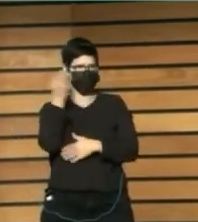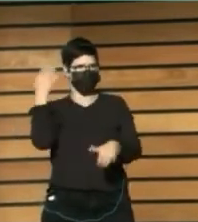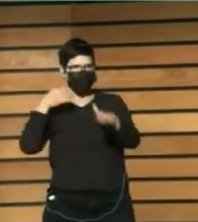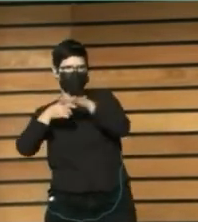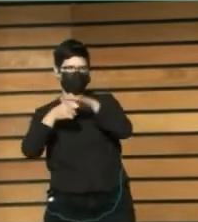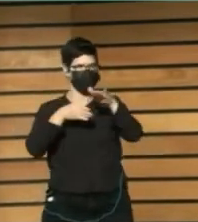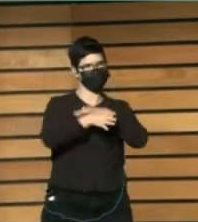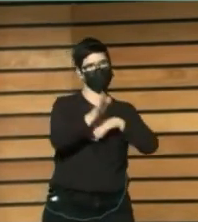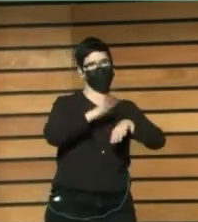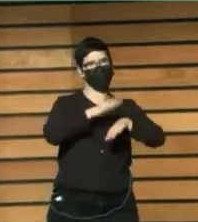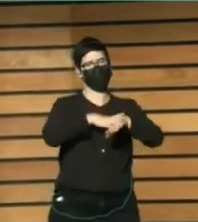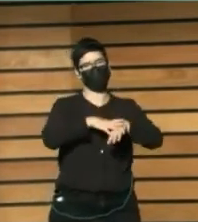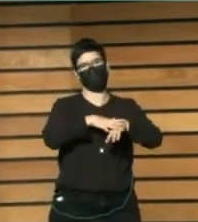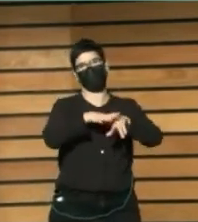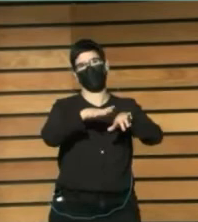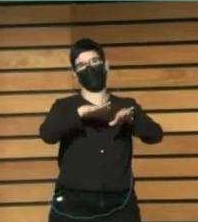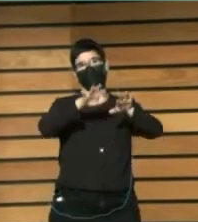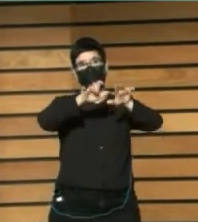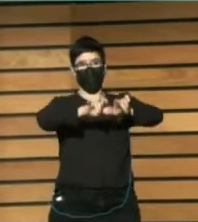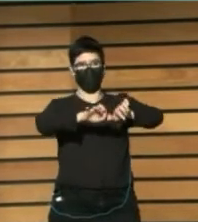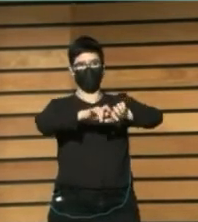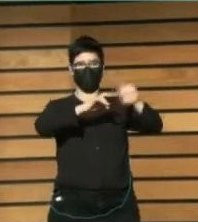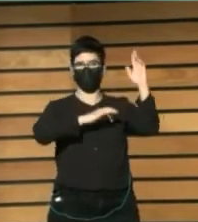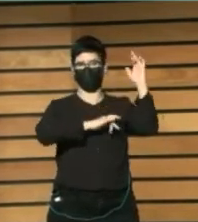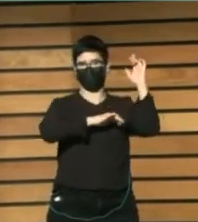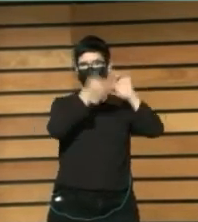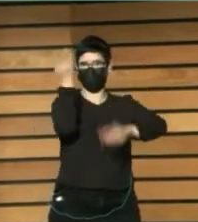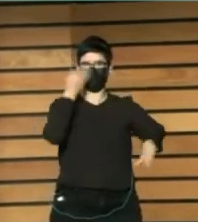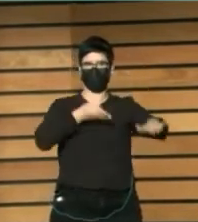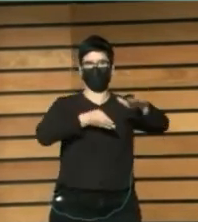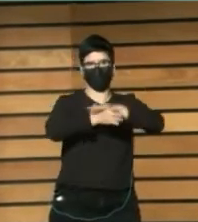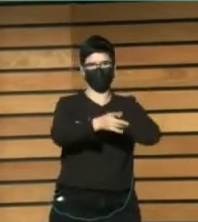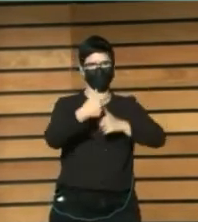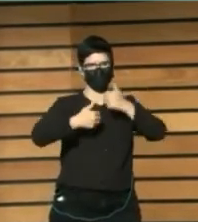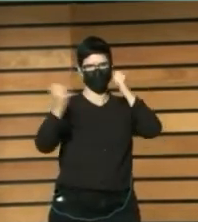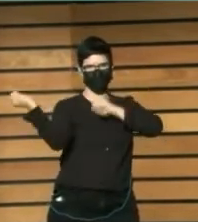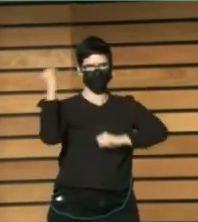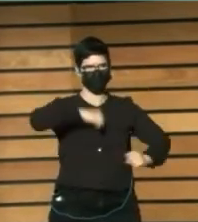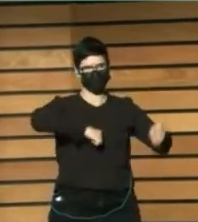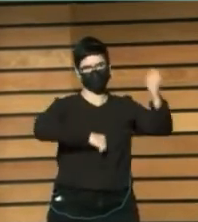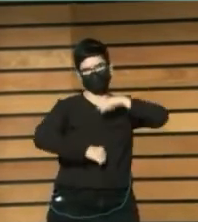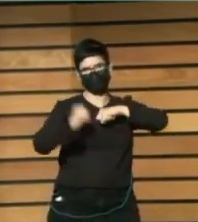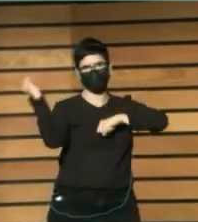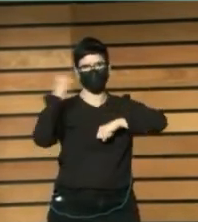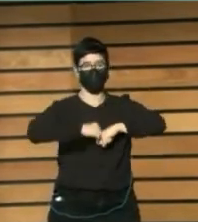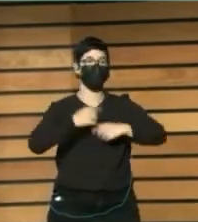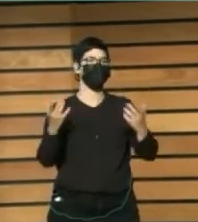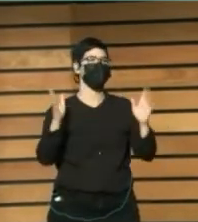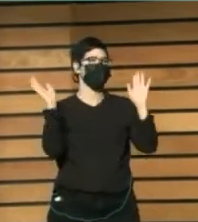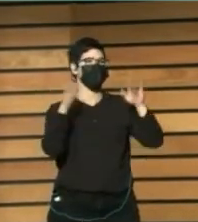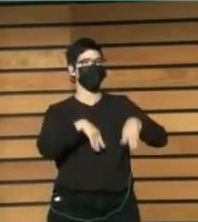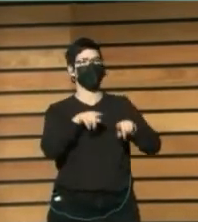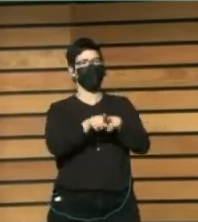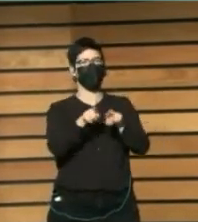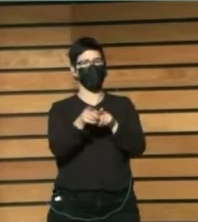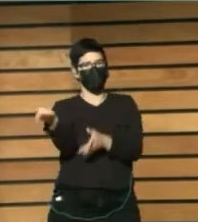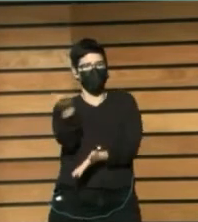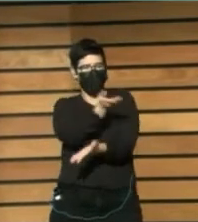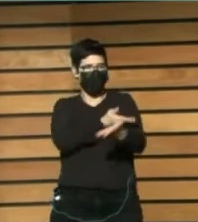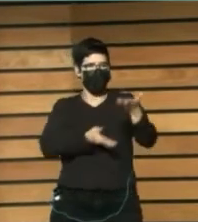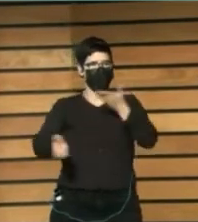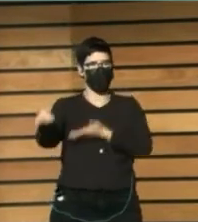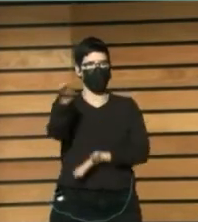ordenadores Que había En la biblioteca Y entonces Se desarrolló Una especie De cooperación